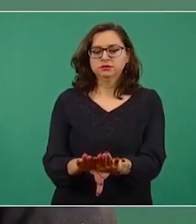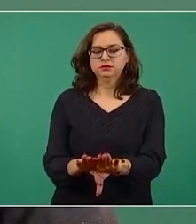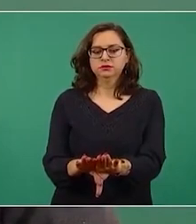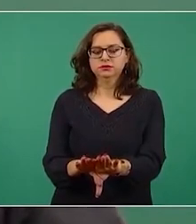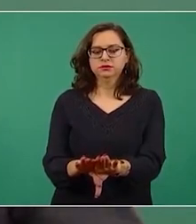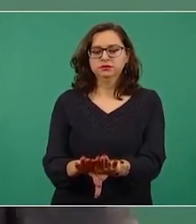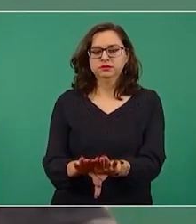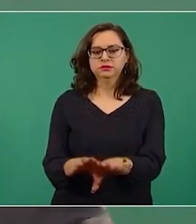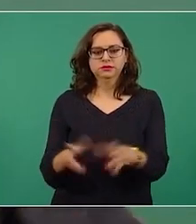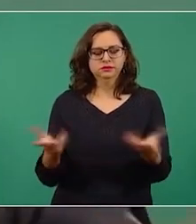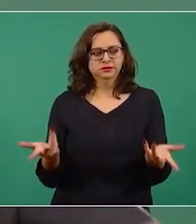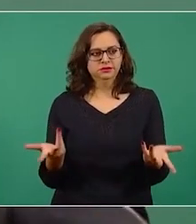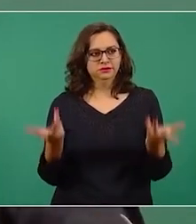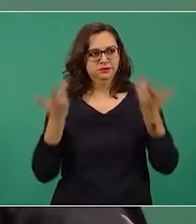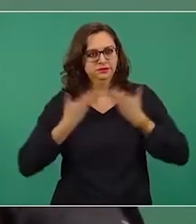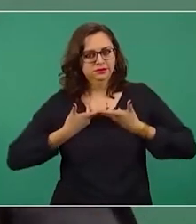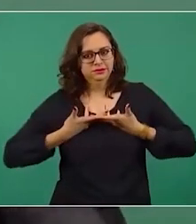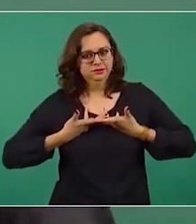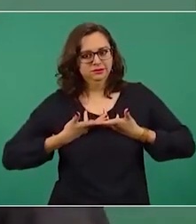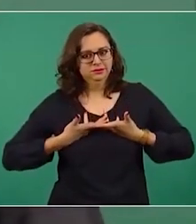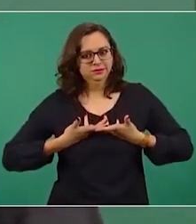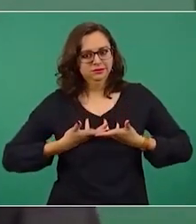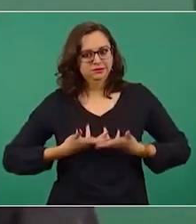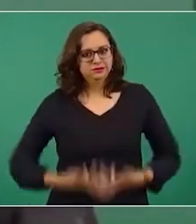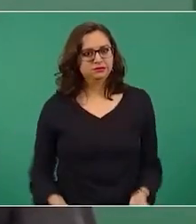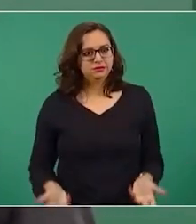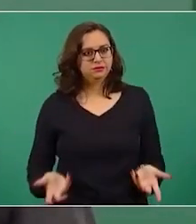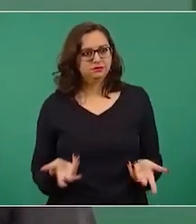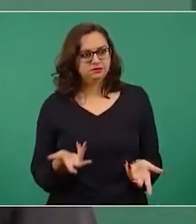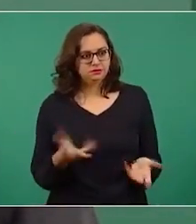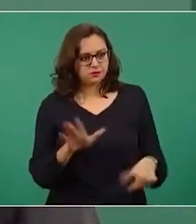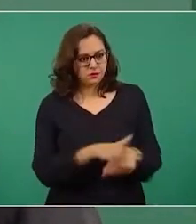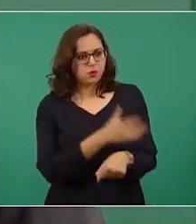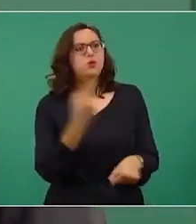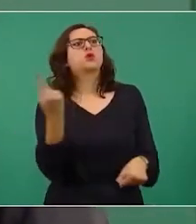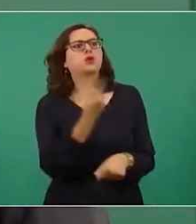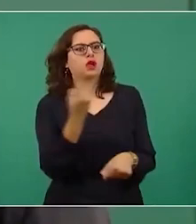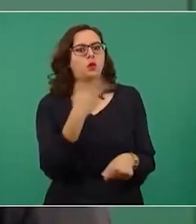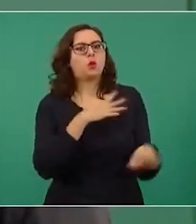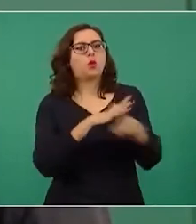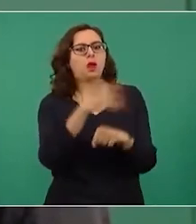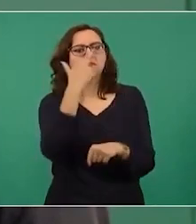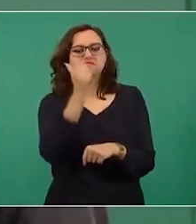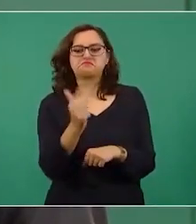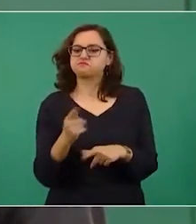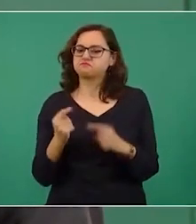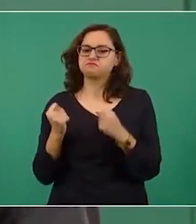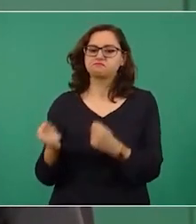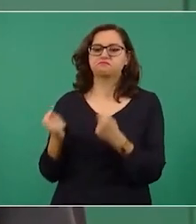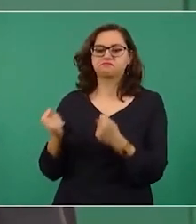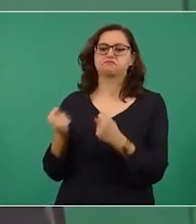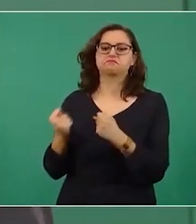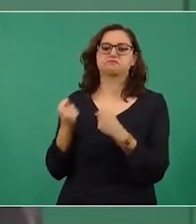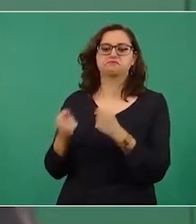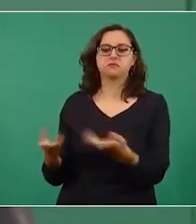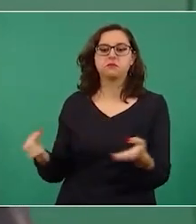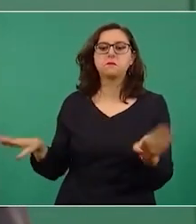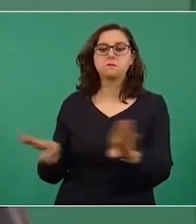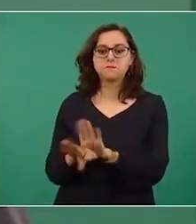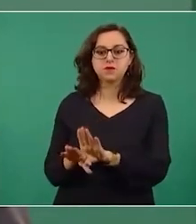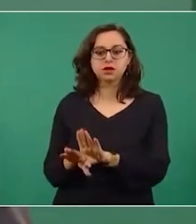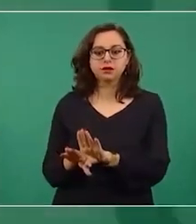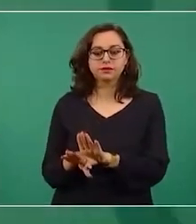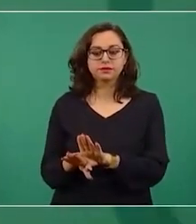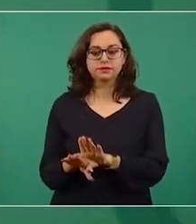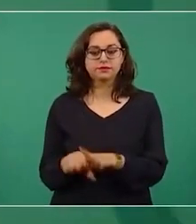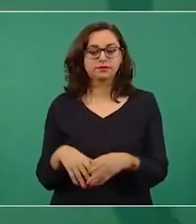y así de manera arbitraria por eso le agradezco mucho al